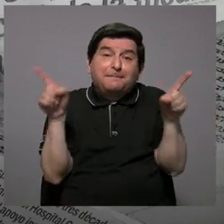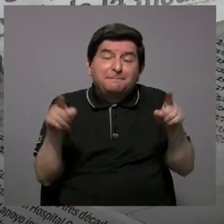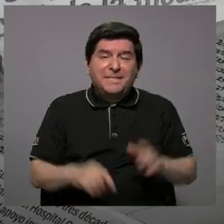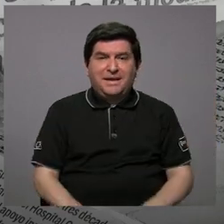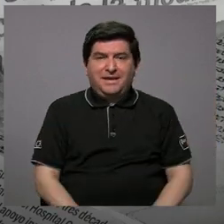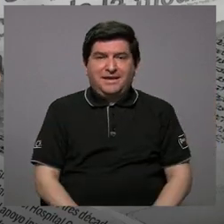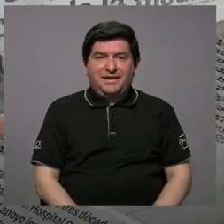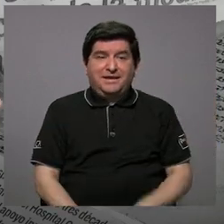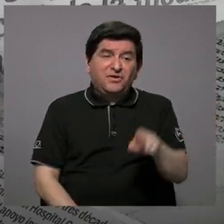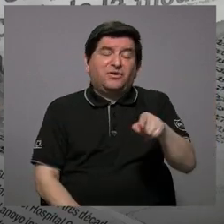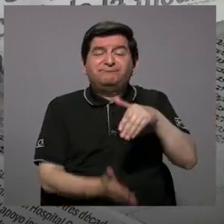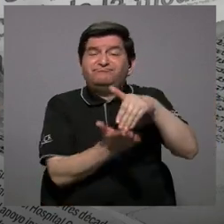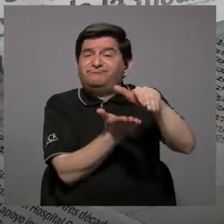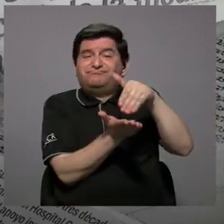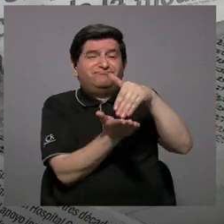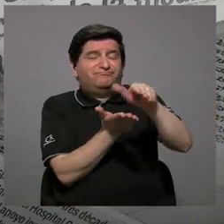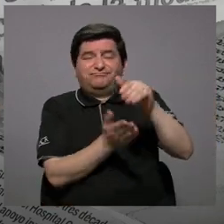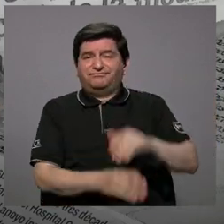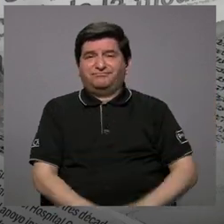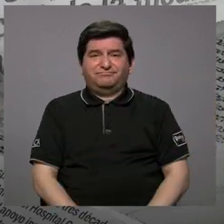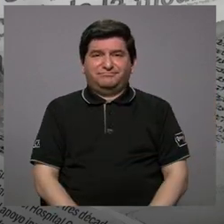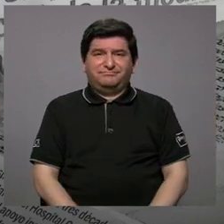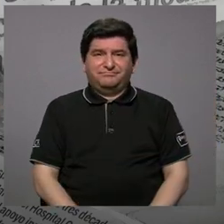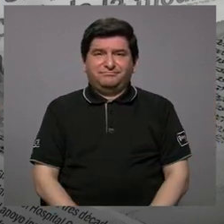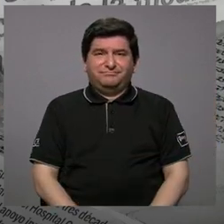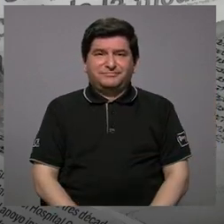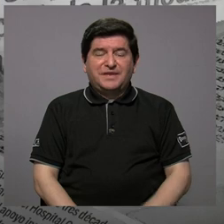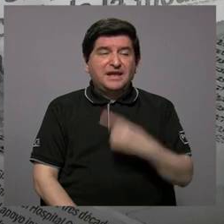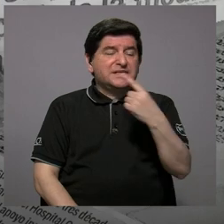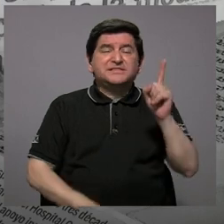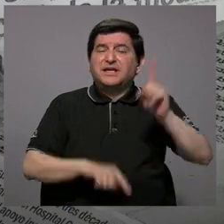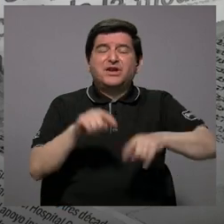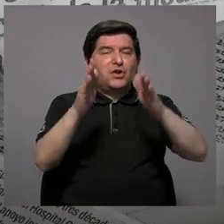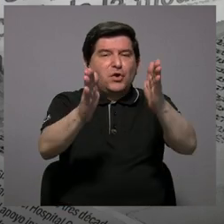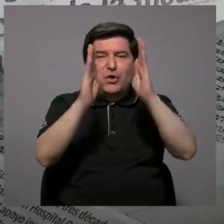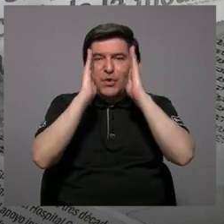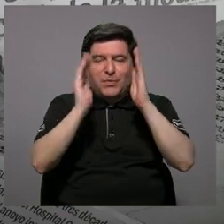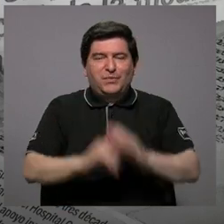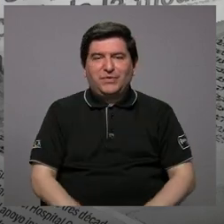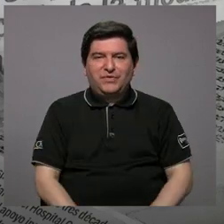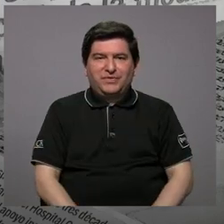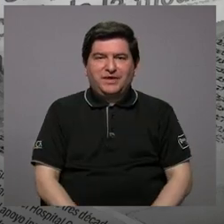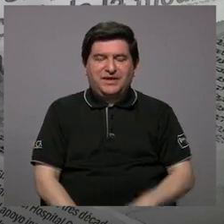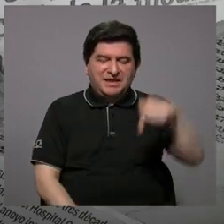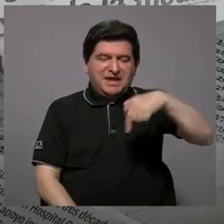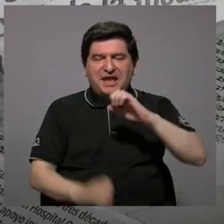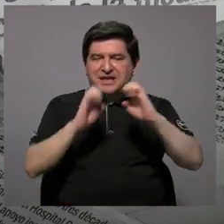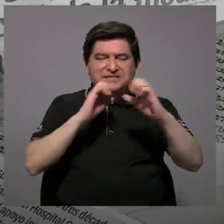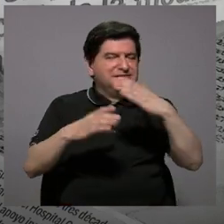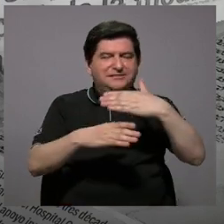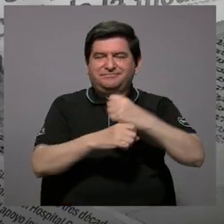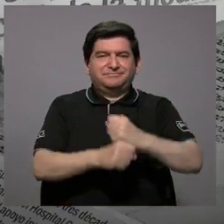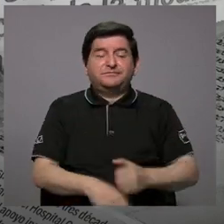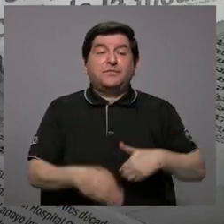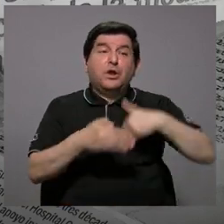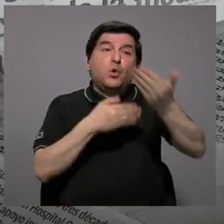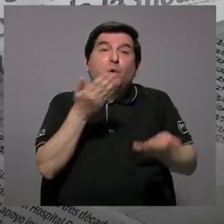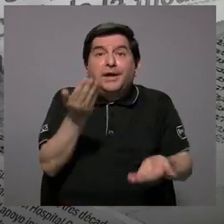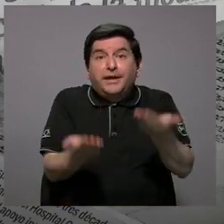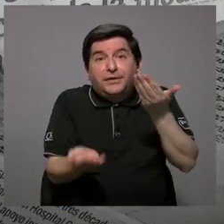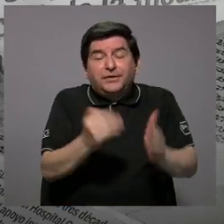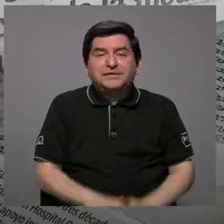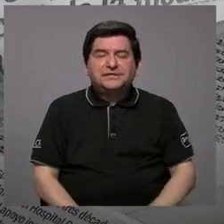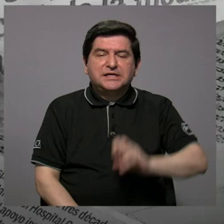se excusaron porque no podían atendernos no podía atender esta entrevista esperamos que más adelante